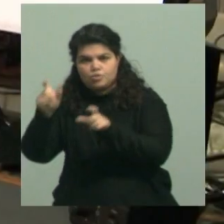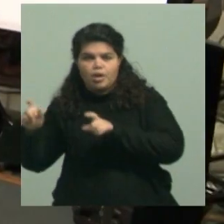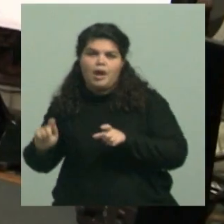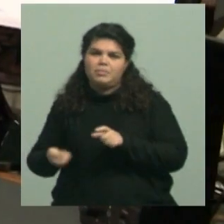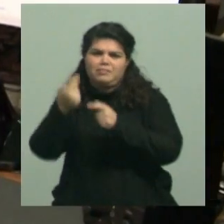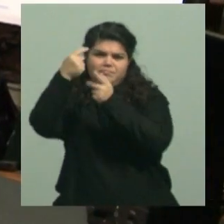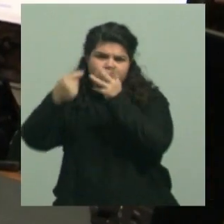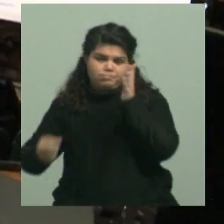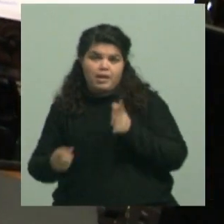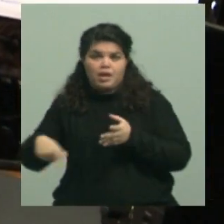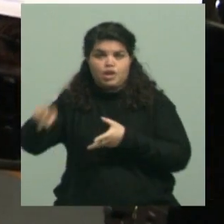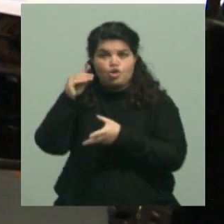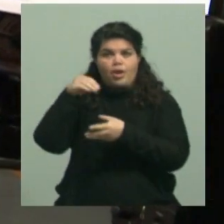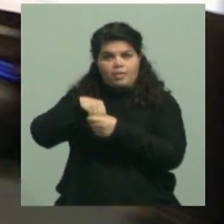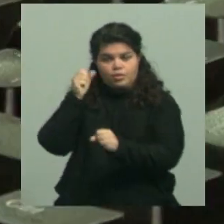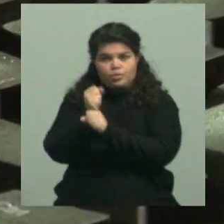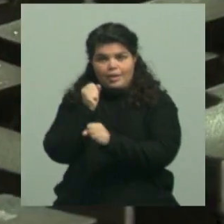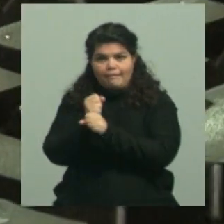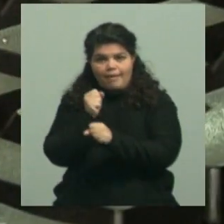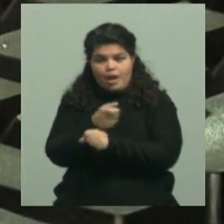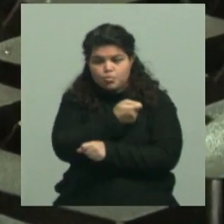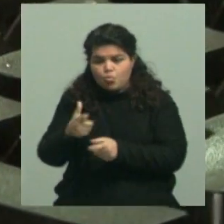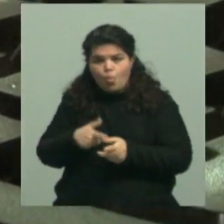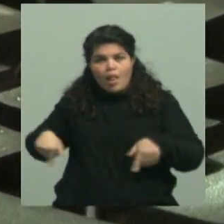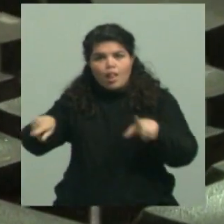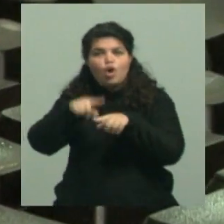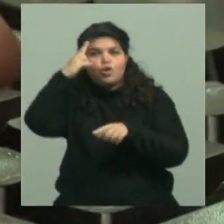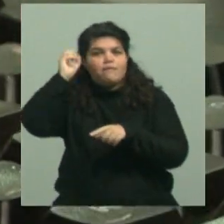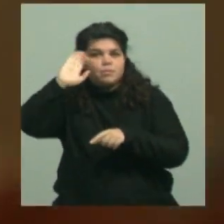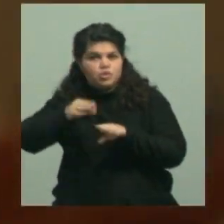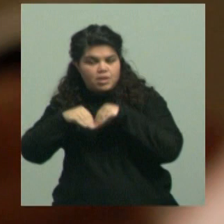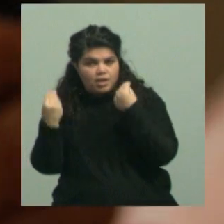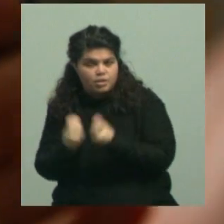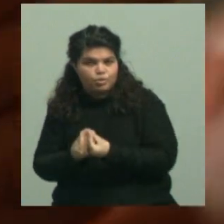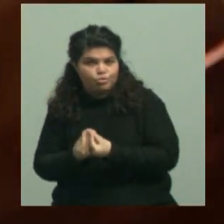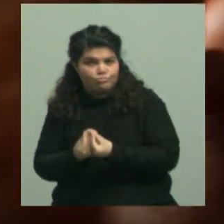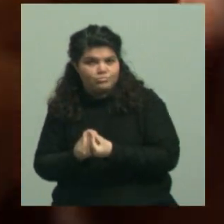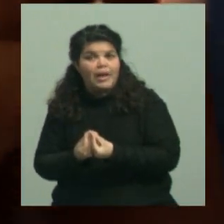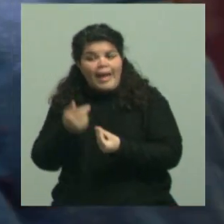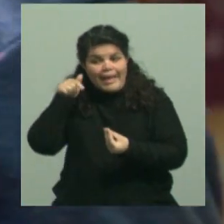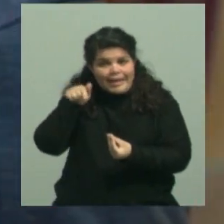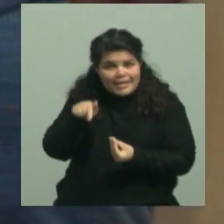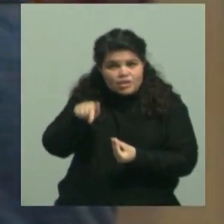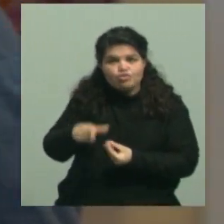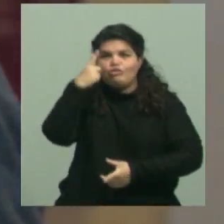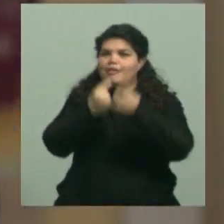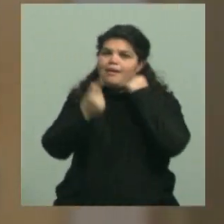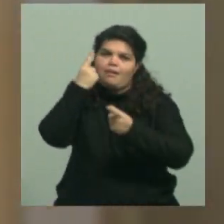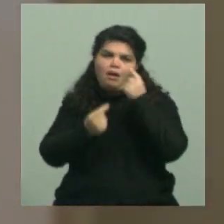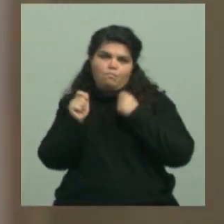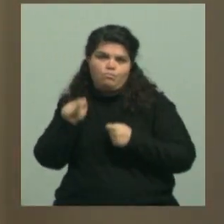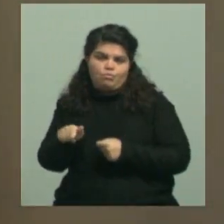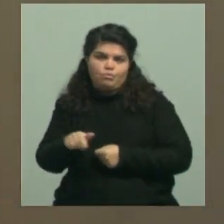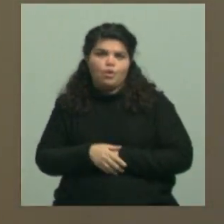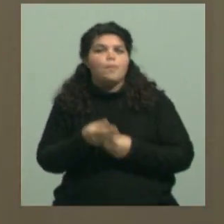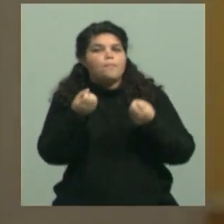por hoy está sobre la mesa. Esto es el reclamo por un reconocimiento mínimamente de la